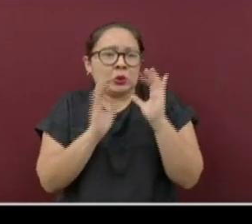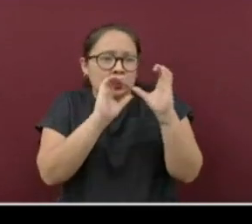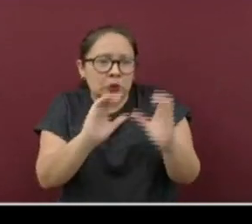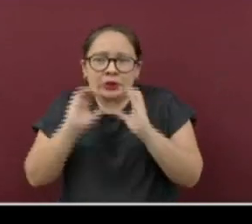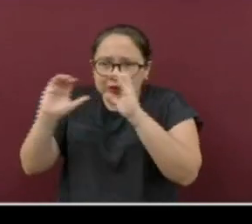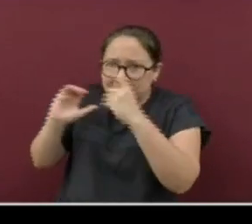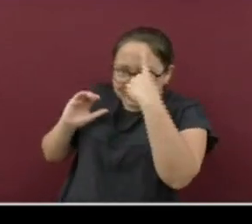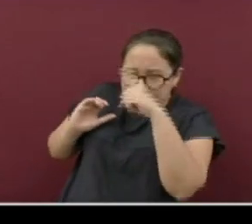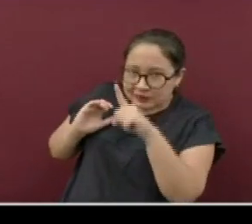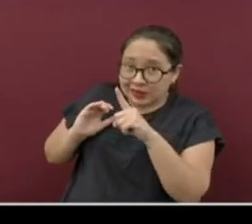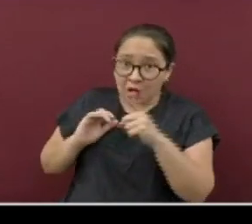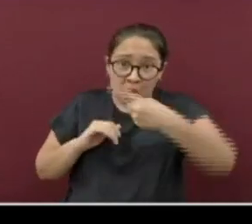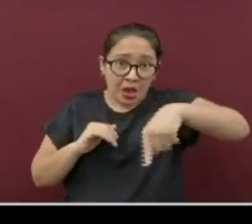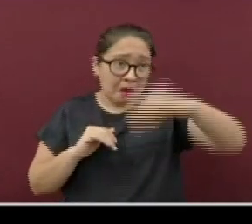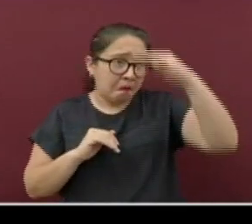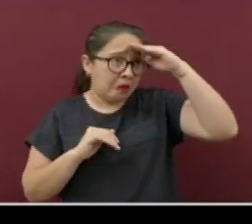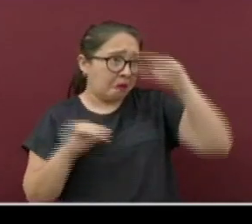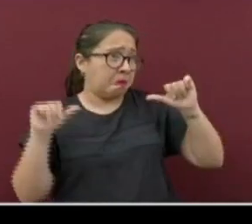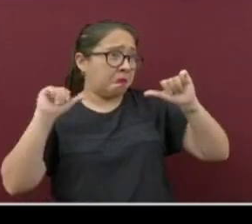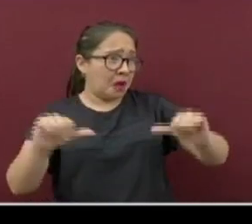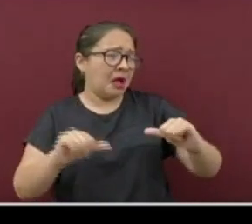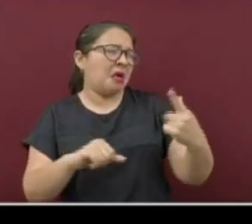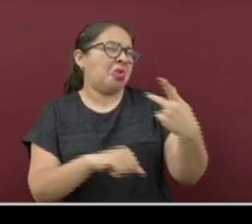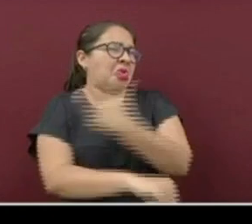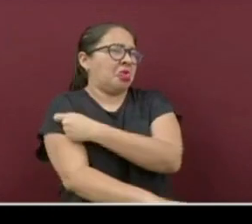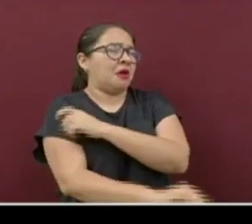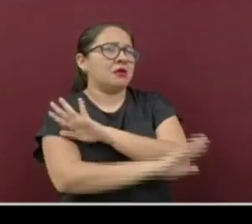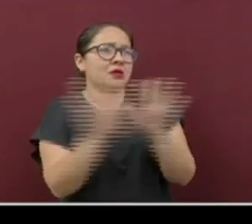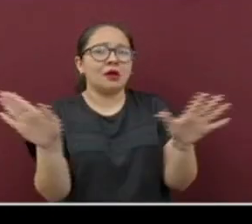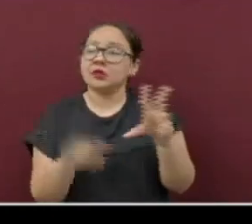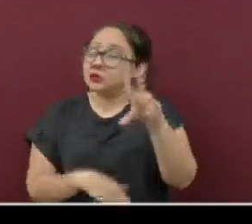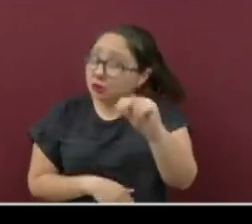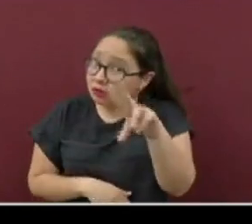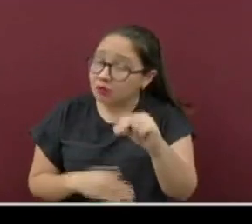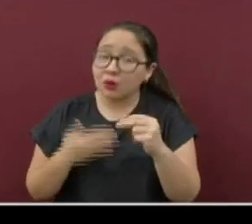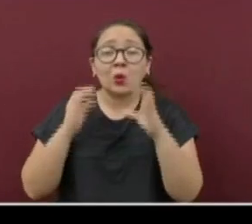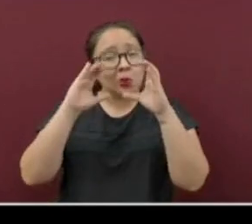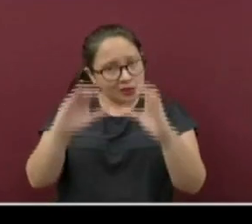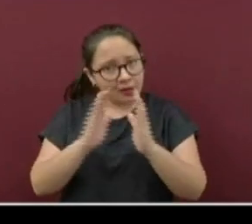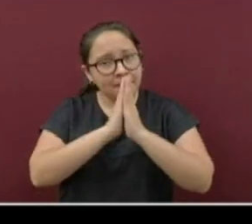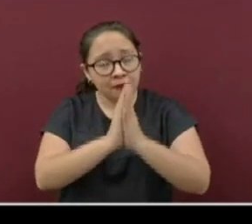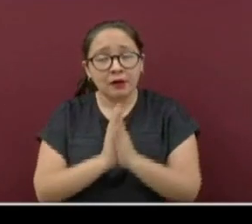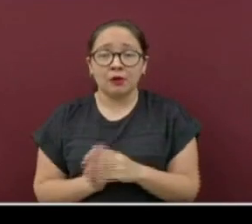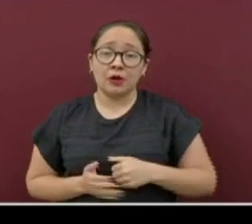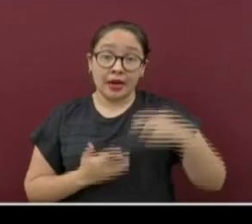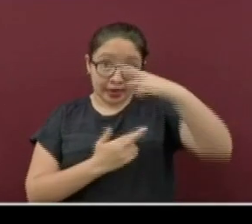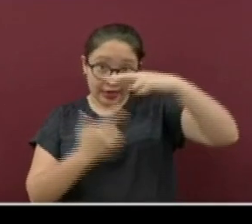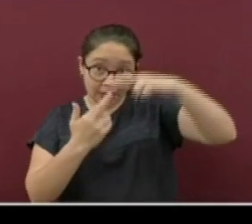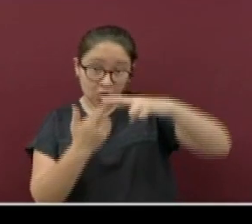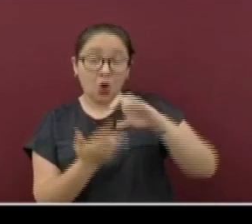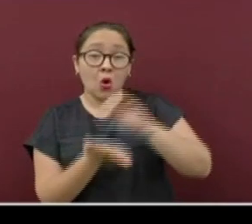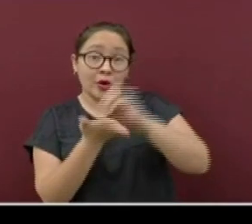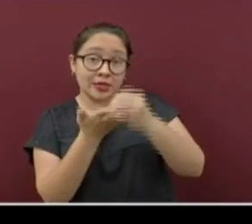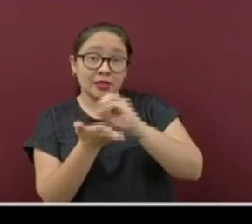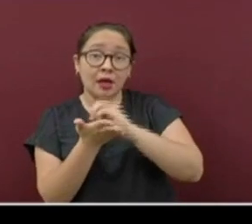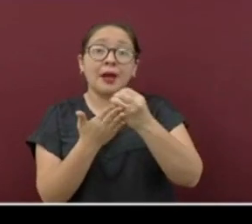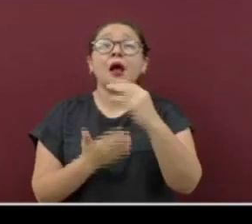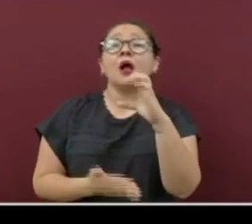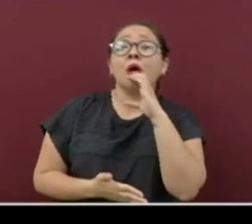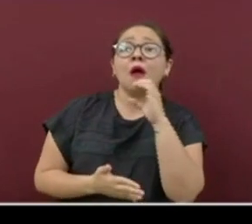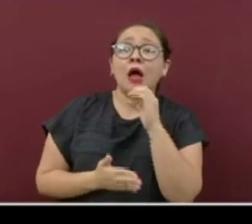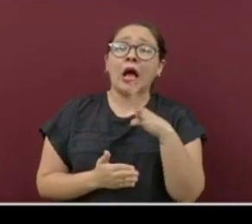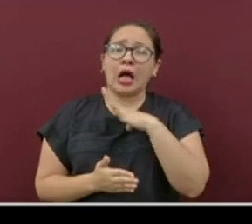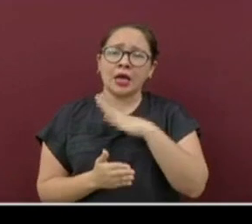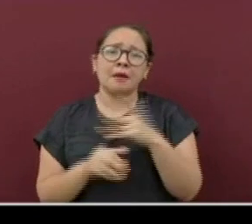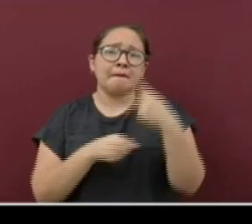momento y no confiarse si ya les aplicaron la vacuna. La región Orizaba, Córdoba, tiene un predominio hacia el nivel de